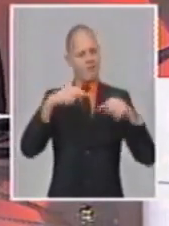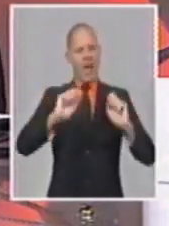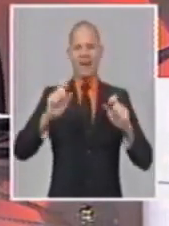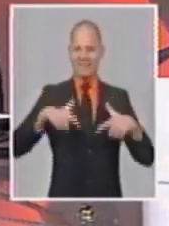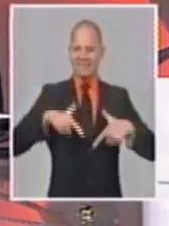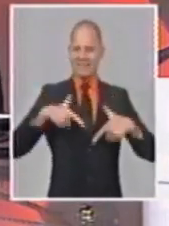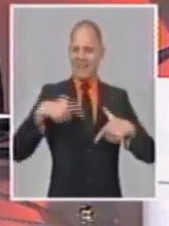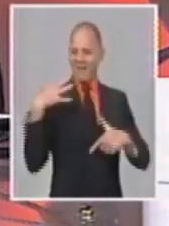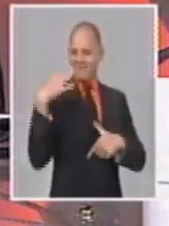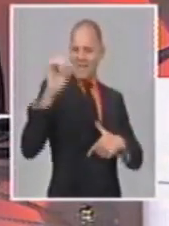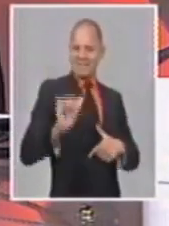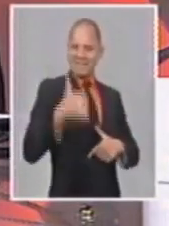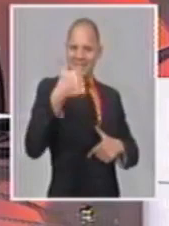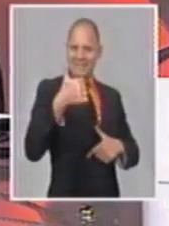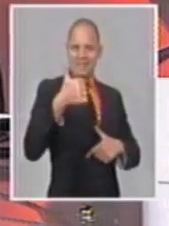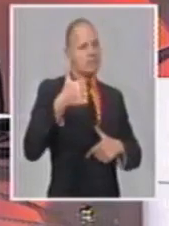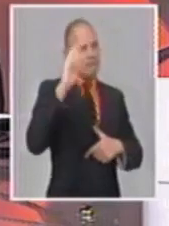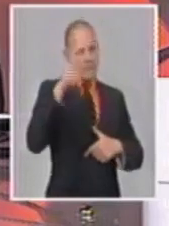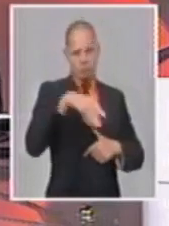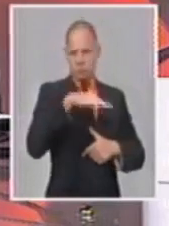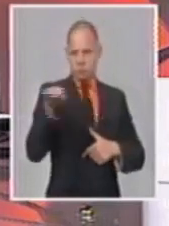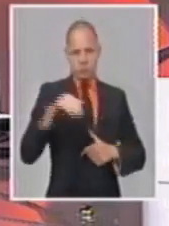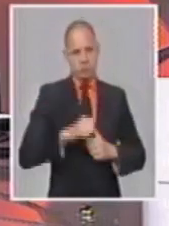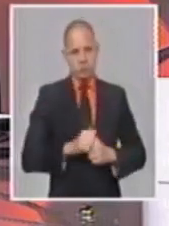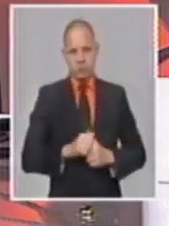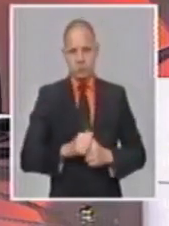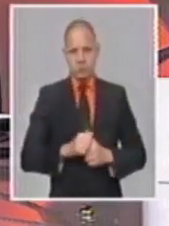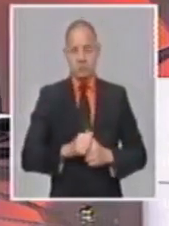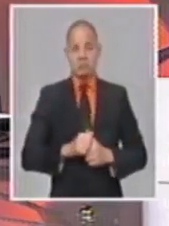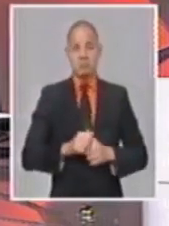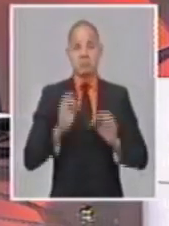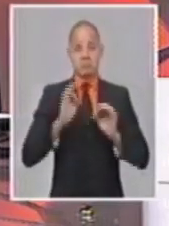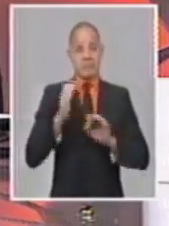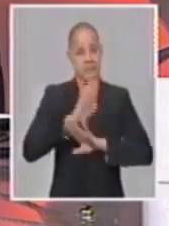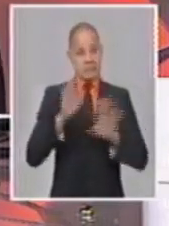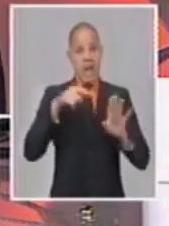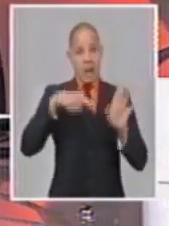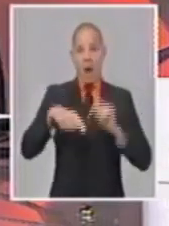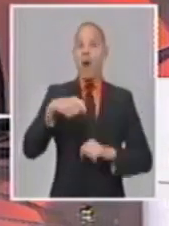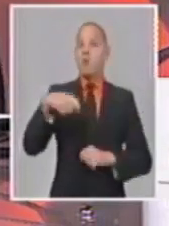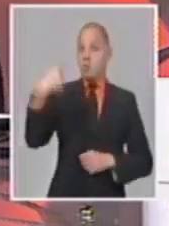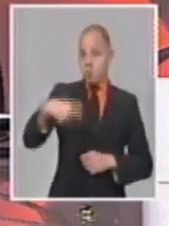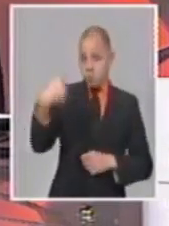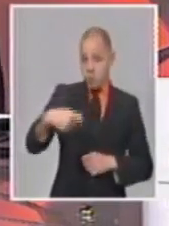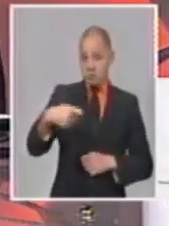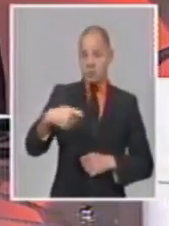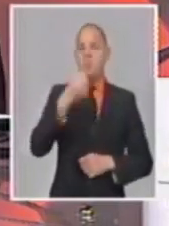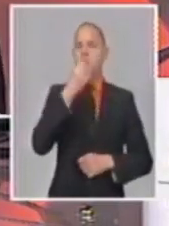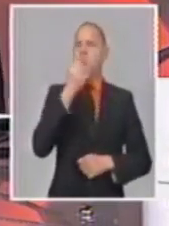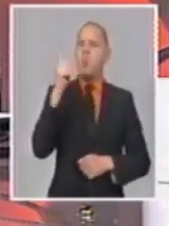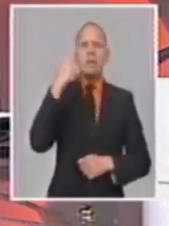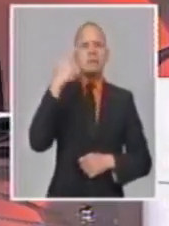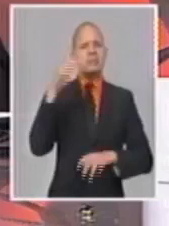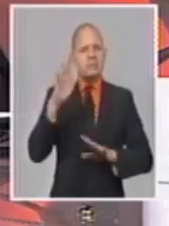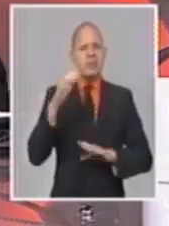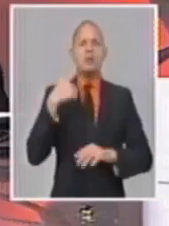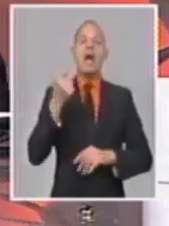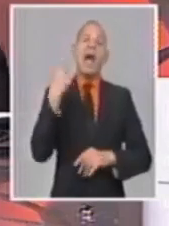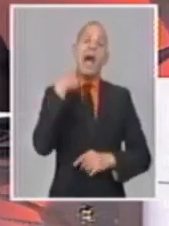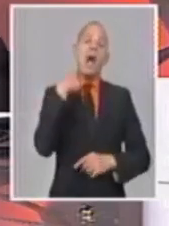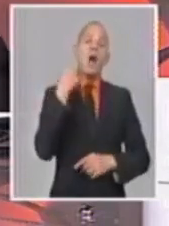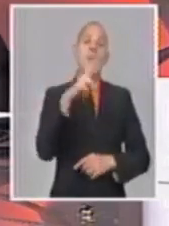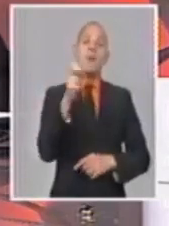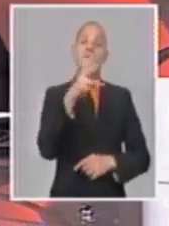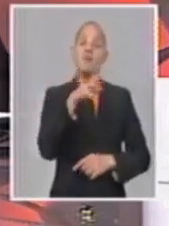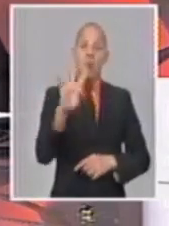lo que le eliminaría la posibilidad, como ha dicho, de presentarse a una reelección en el 2024. Así